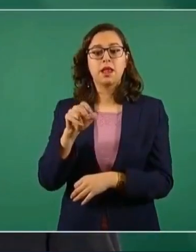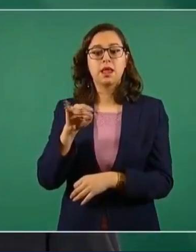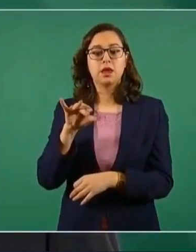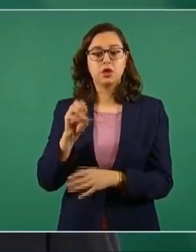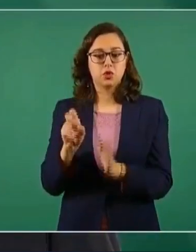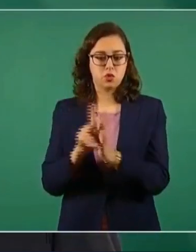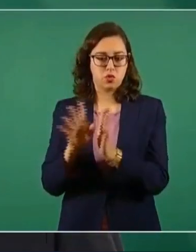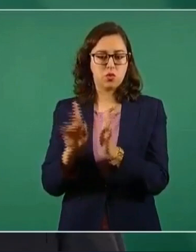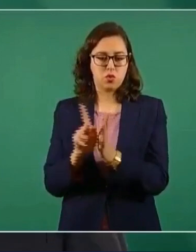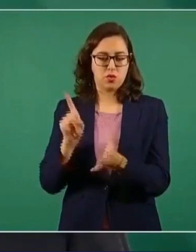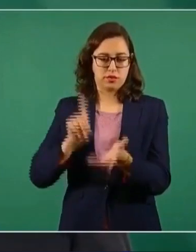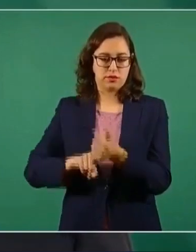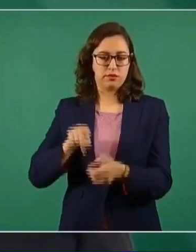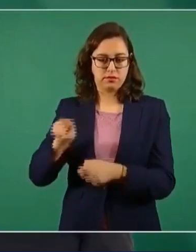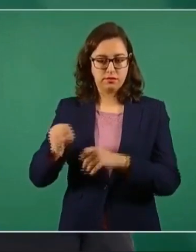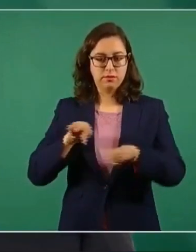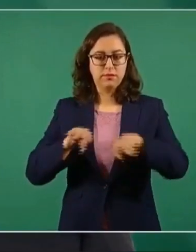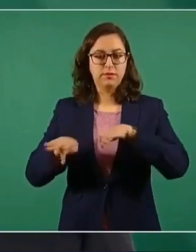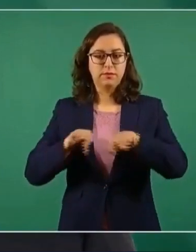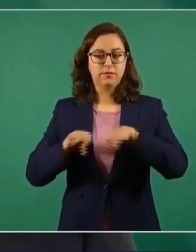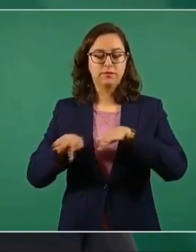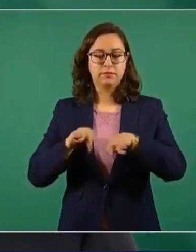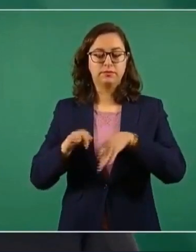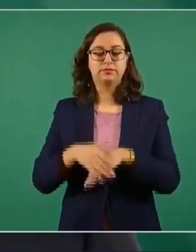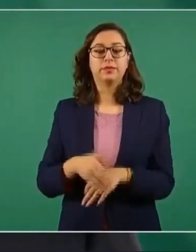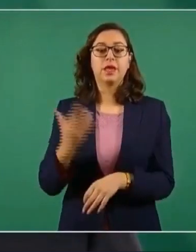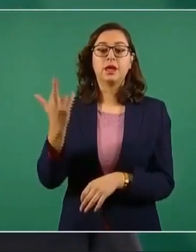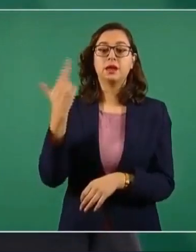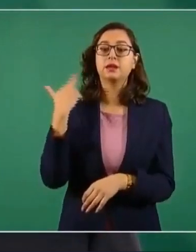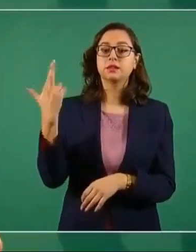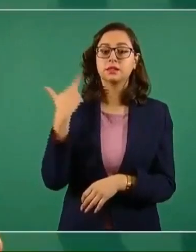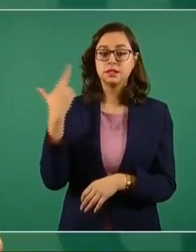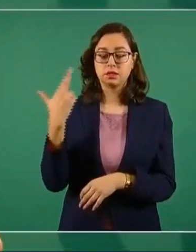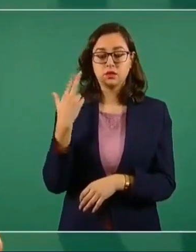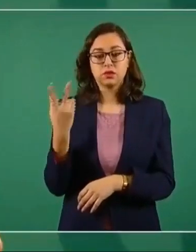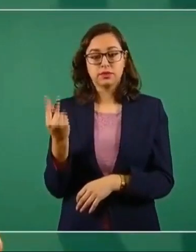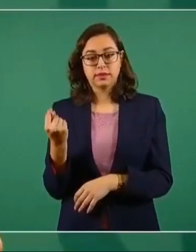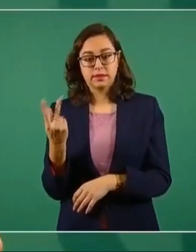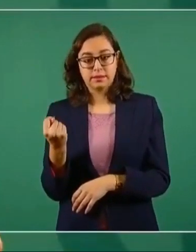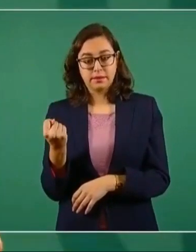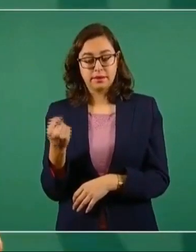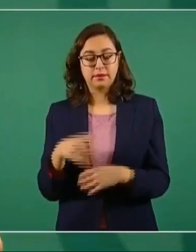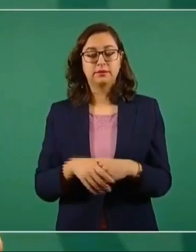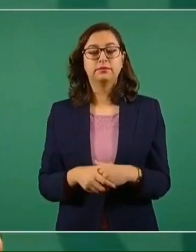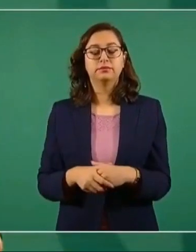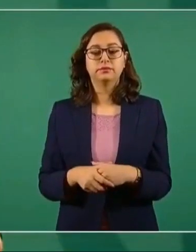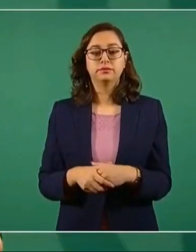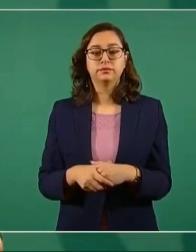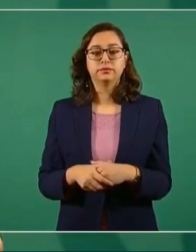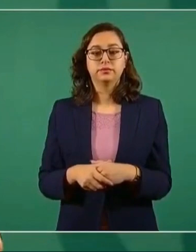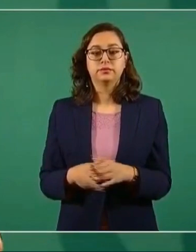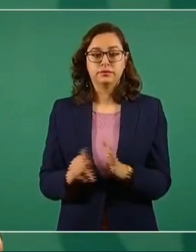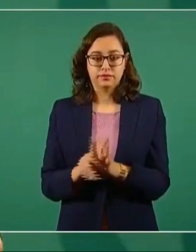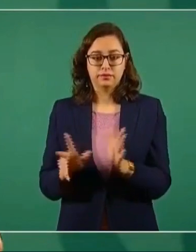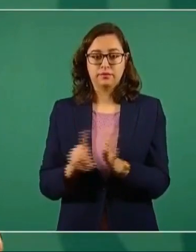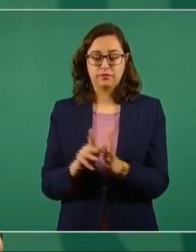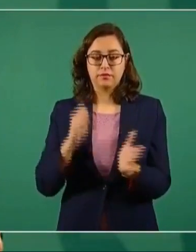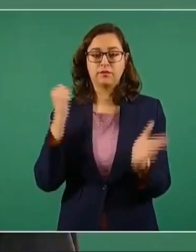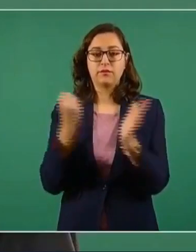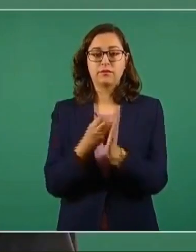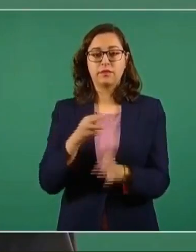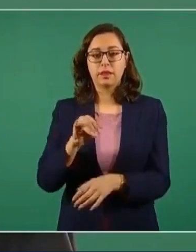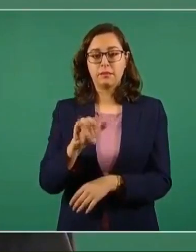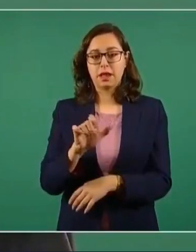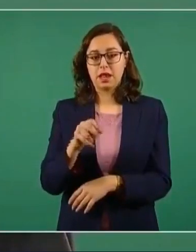la radio y de la televisión y del periódico.